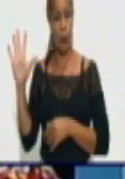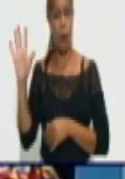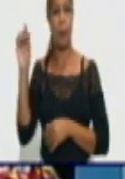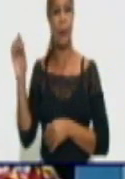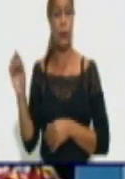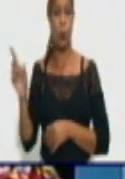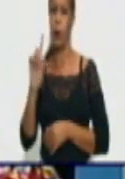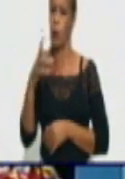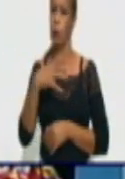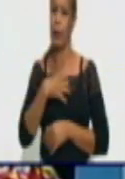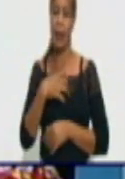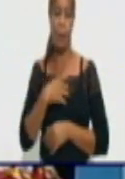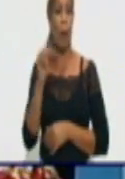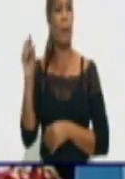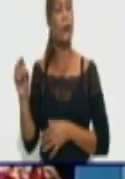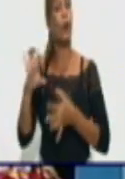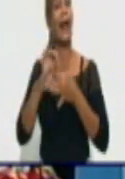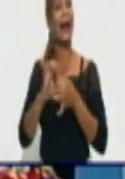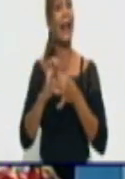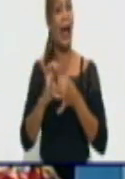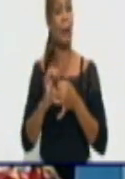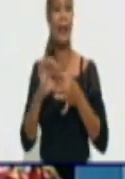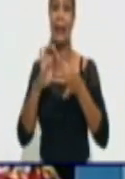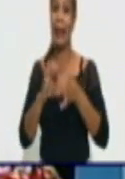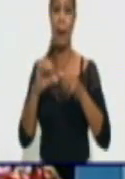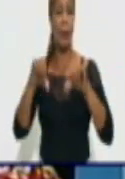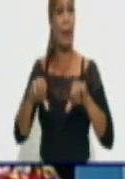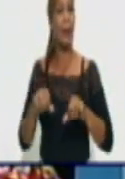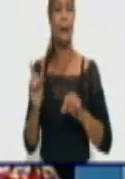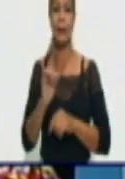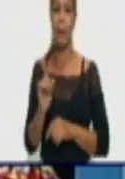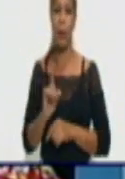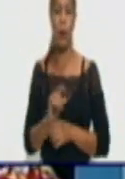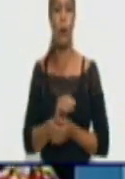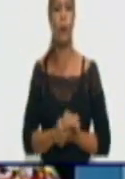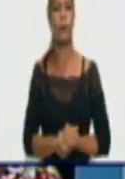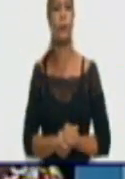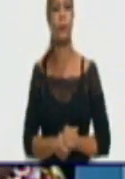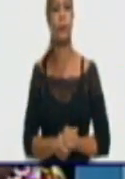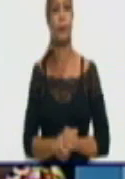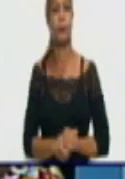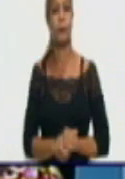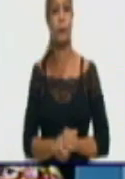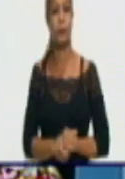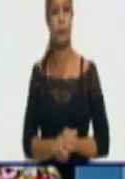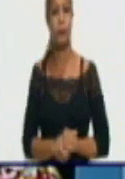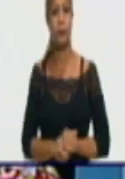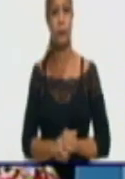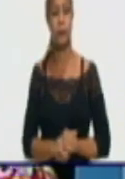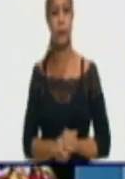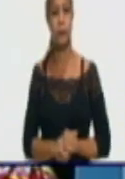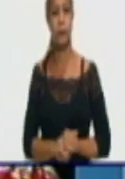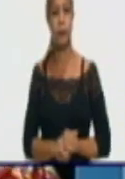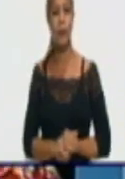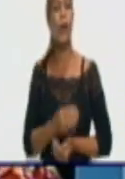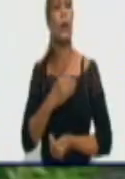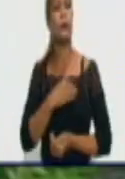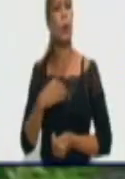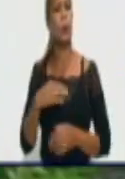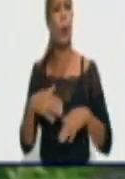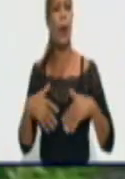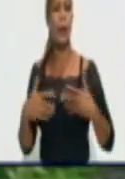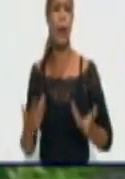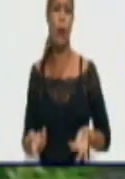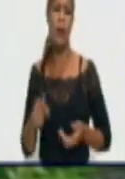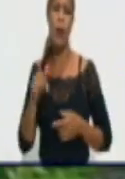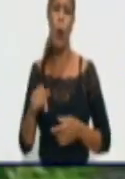pacientes ni críticos ni graves y en vigilancia intensiva tenemos 21 pacientes. Doctora, ¿qué es lo que hoy